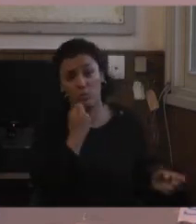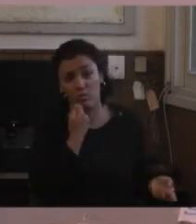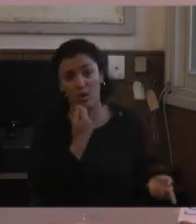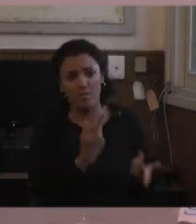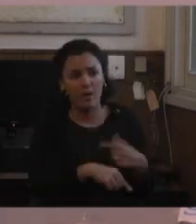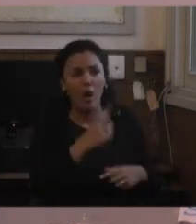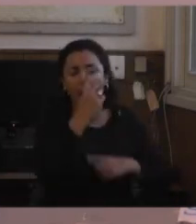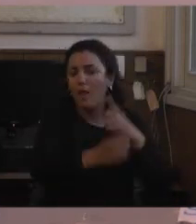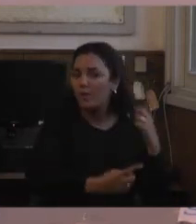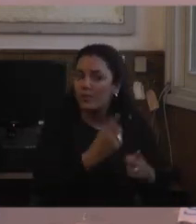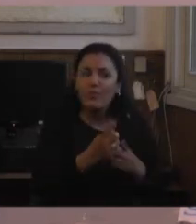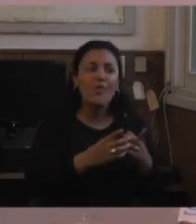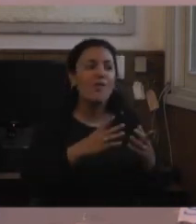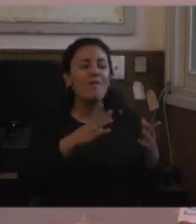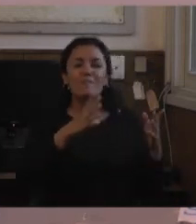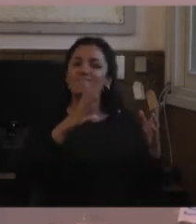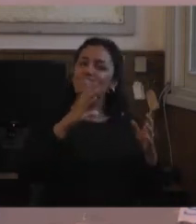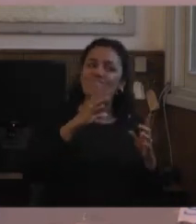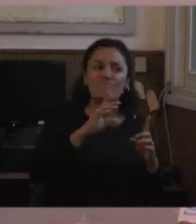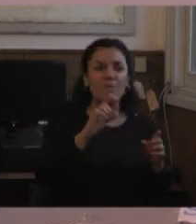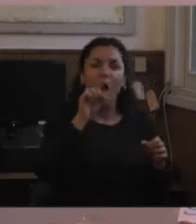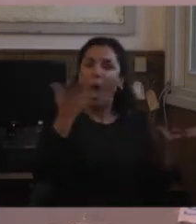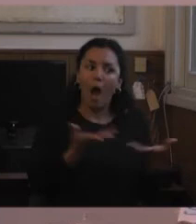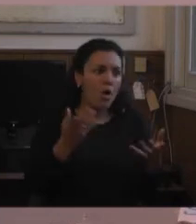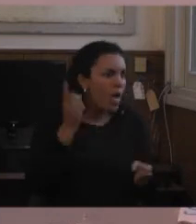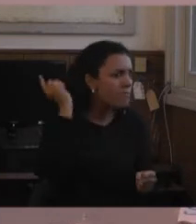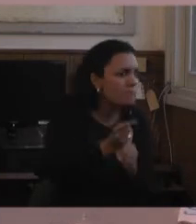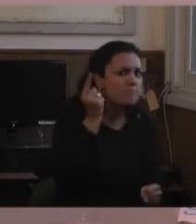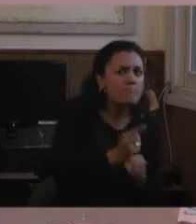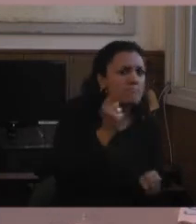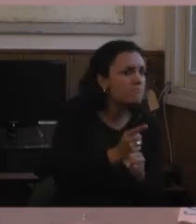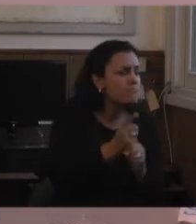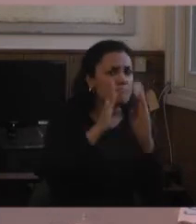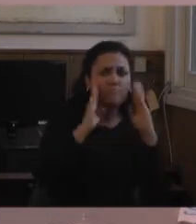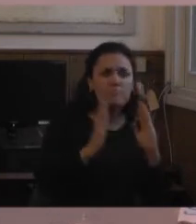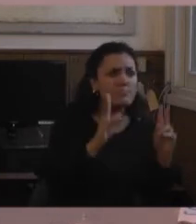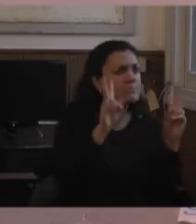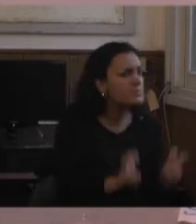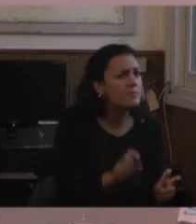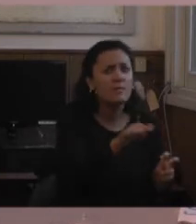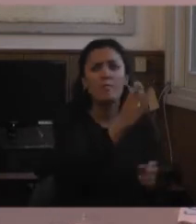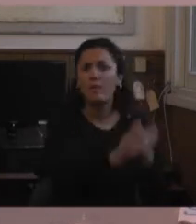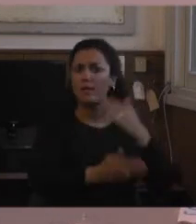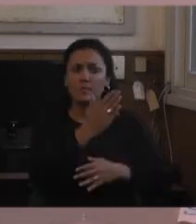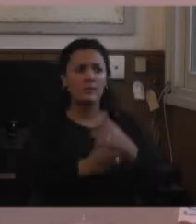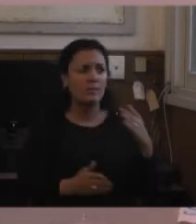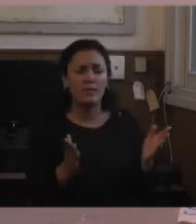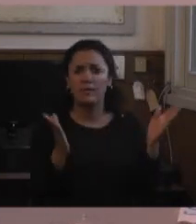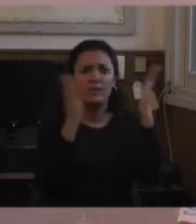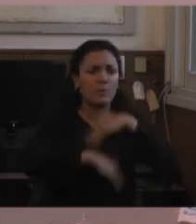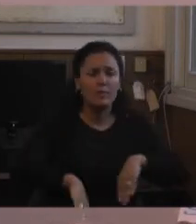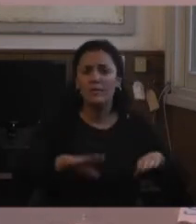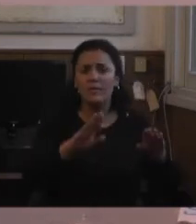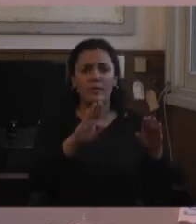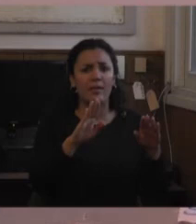mucho yo siento que hay así como un mandato social que bueno ahora vas a dedicarte a decir como que la discapacidad no logran zafar de ningún